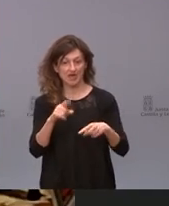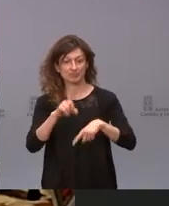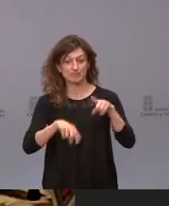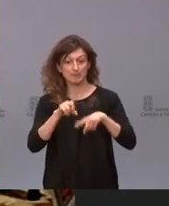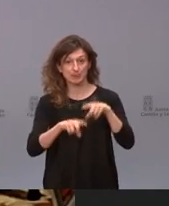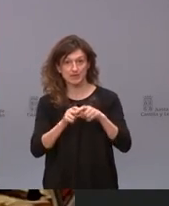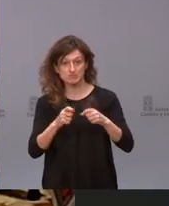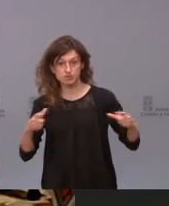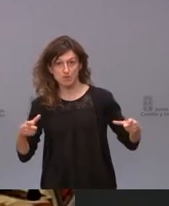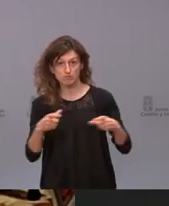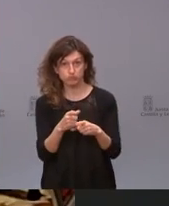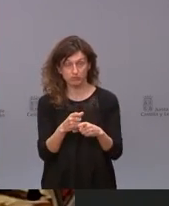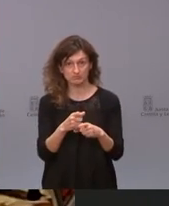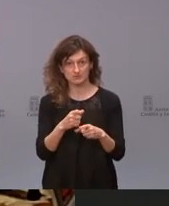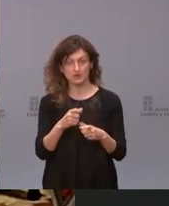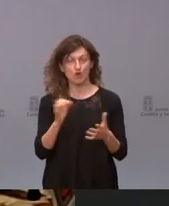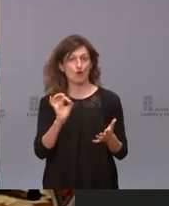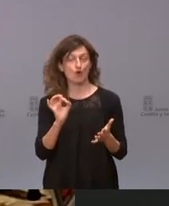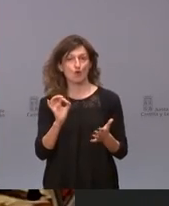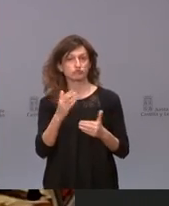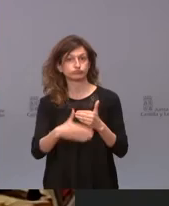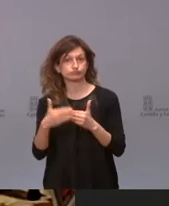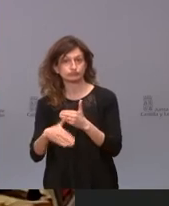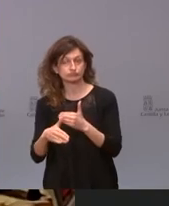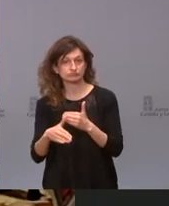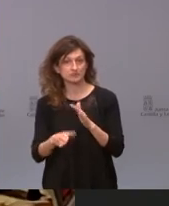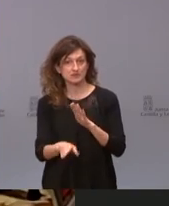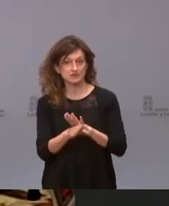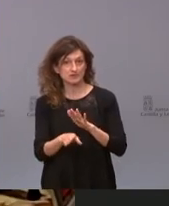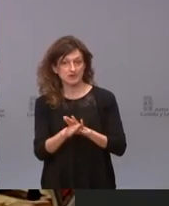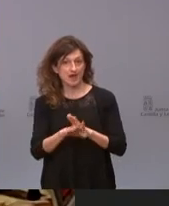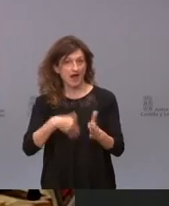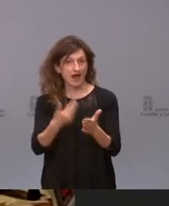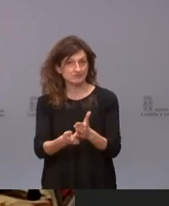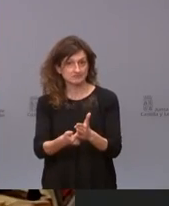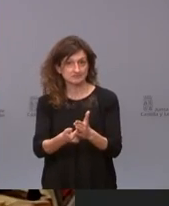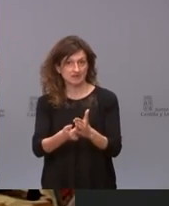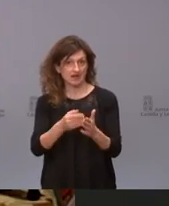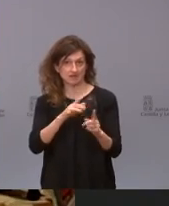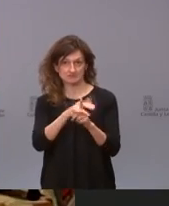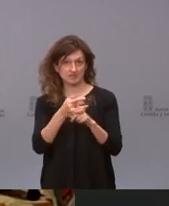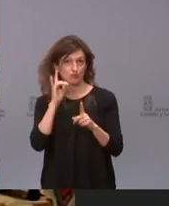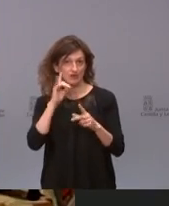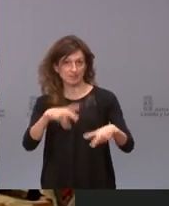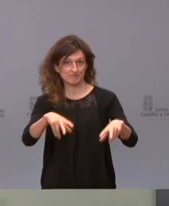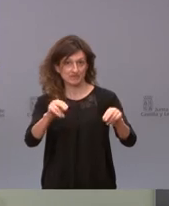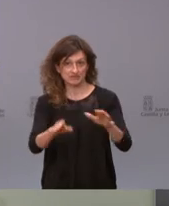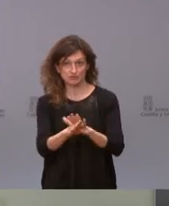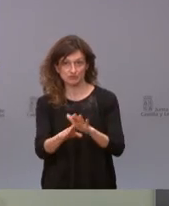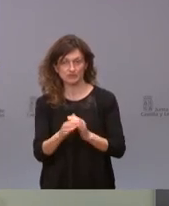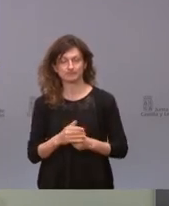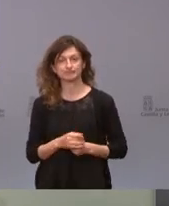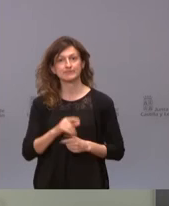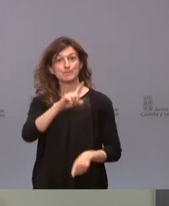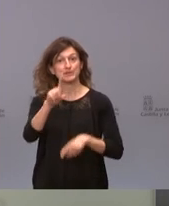esta evolución o si se mantendría este nivel actual hasta el final del estado de alarma muchas gracias bueno pregunta muy